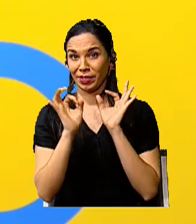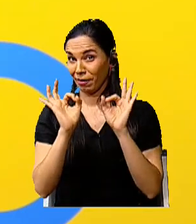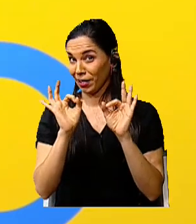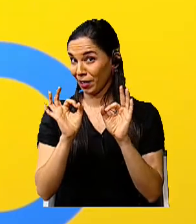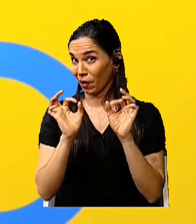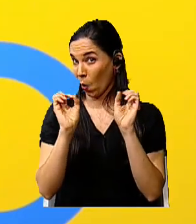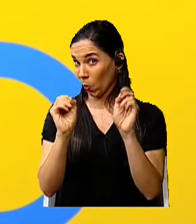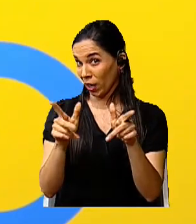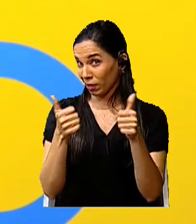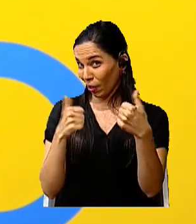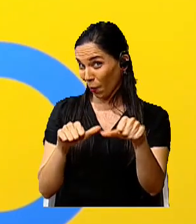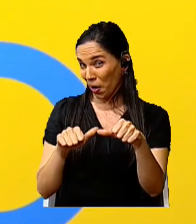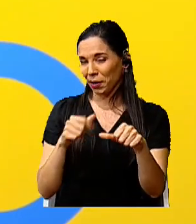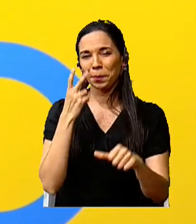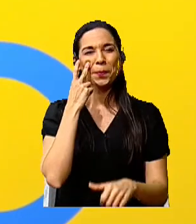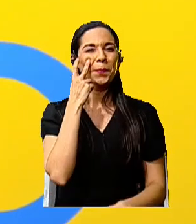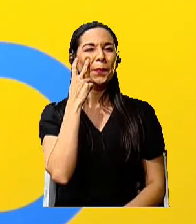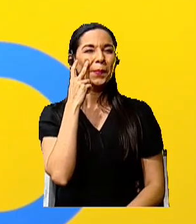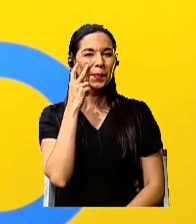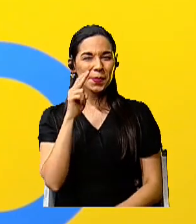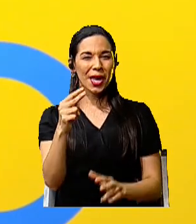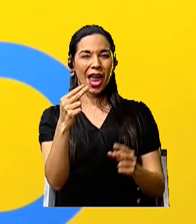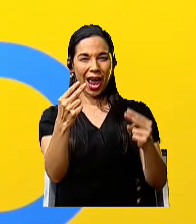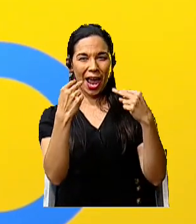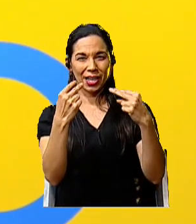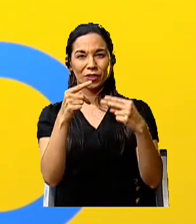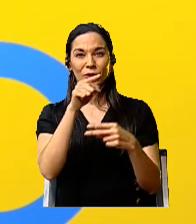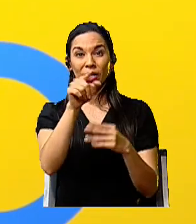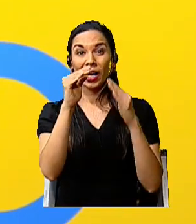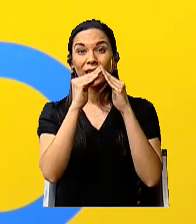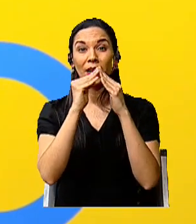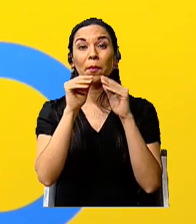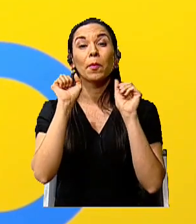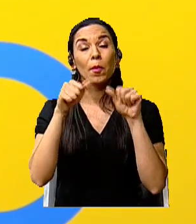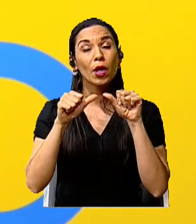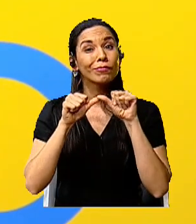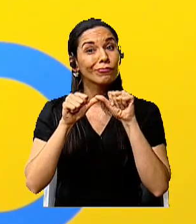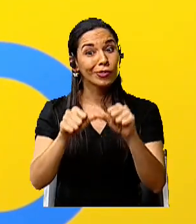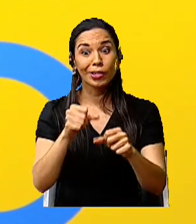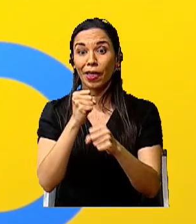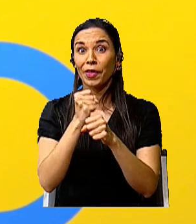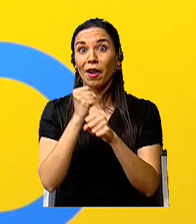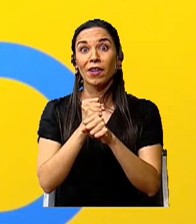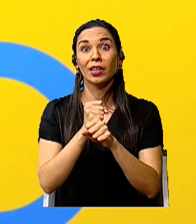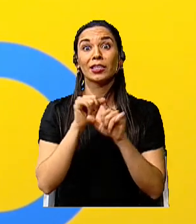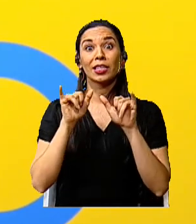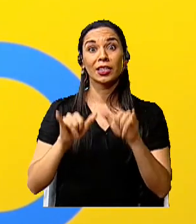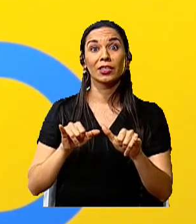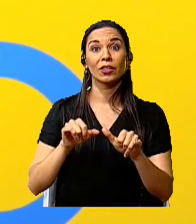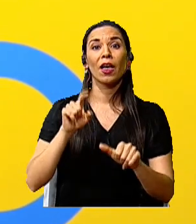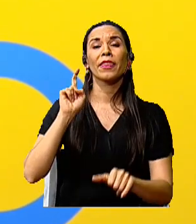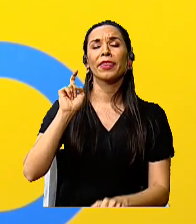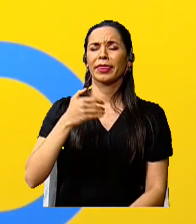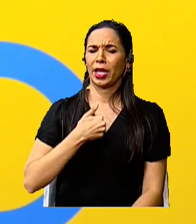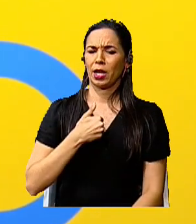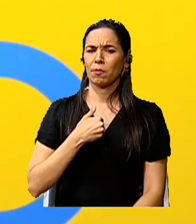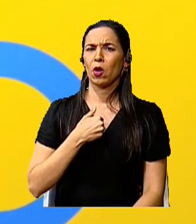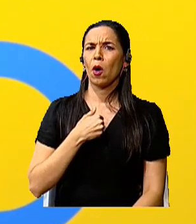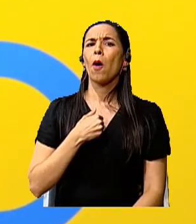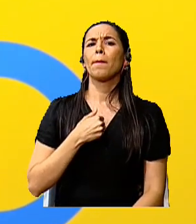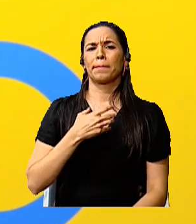Recuerden. Observen. Ustedes allá en casa pueden seguir trabajando en esto. Tenemos el patrimonio